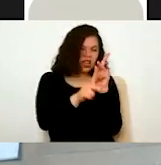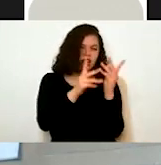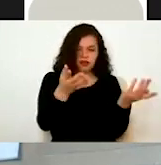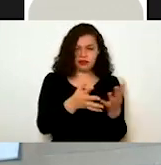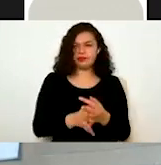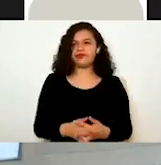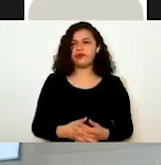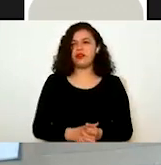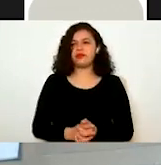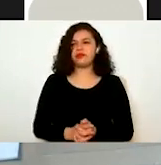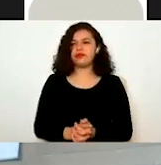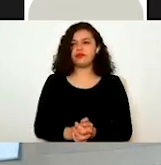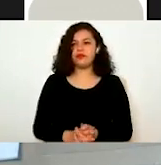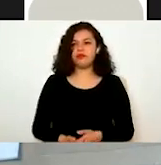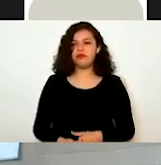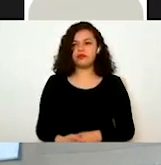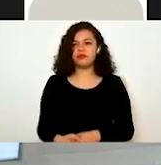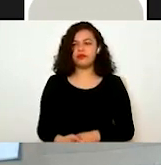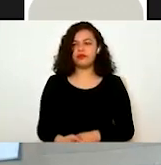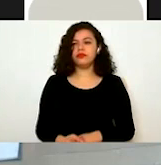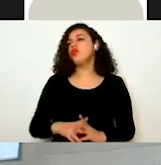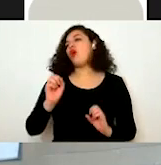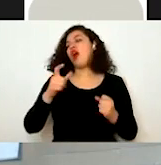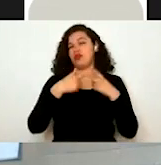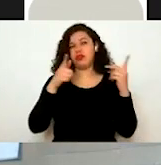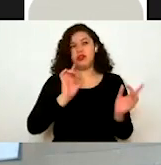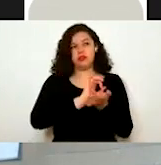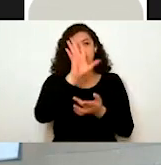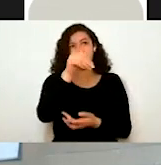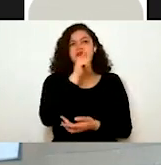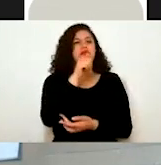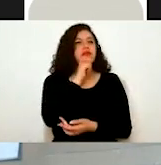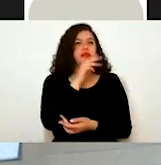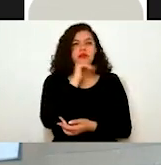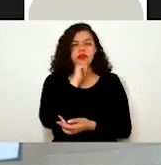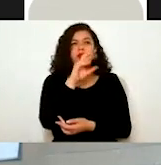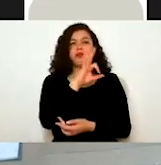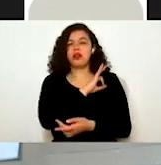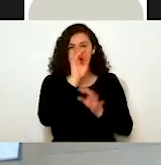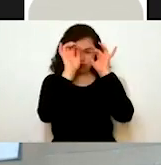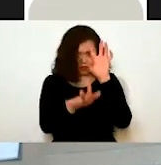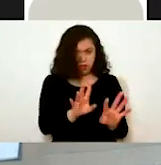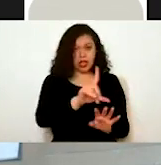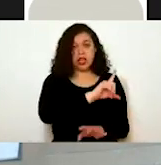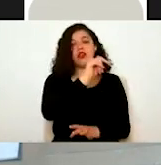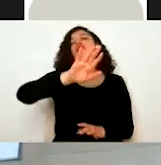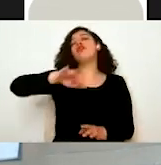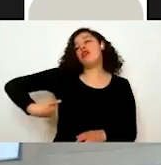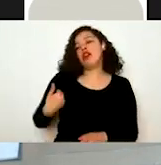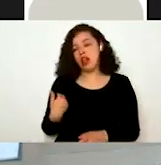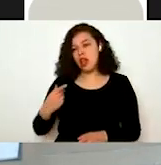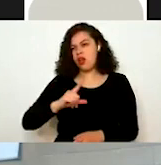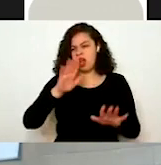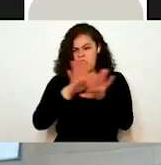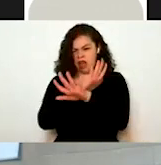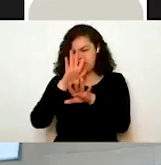cualquier razón por la que ustedes consideren que no lo pueden enviar todavía, bueno, lo pueden capturar, lo guardan, y si después le quieren hacer cambios, pues lo